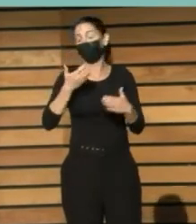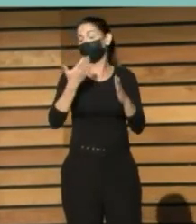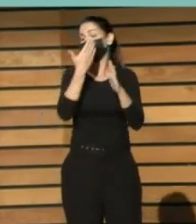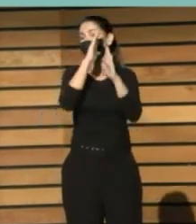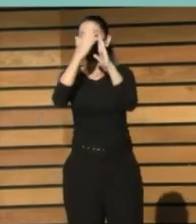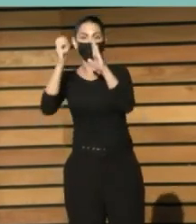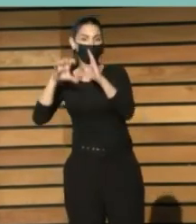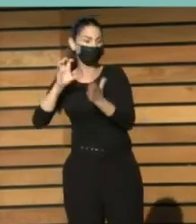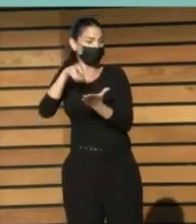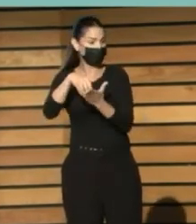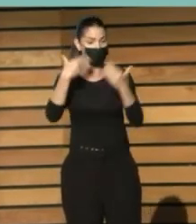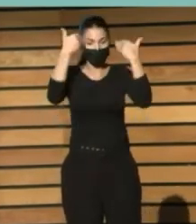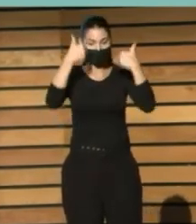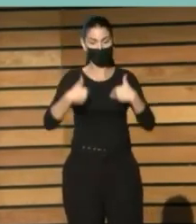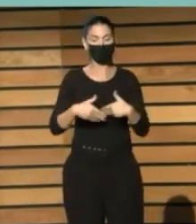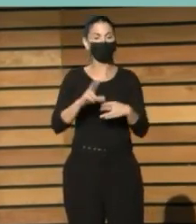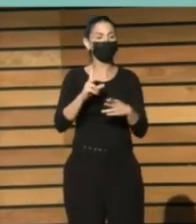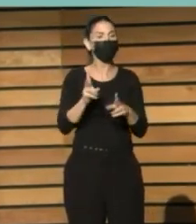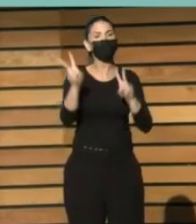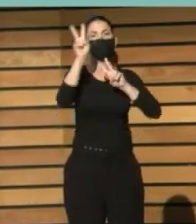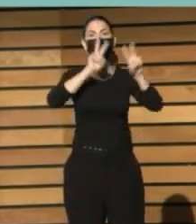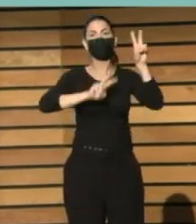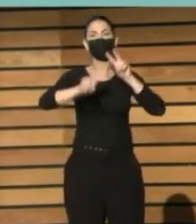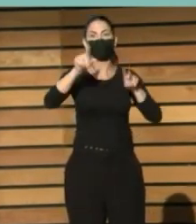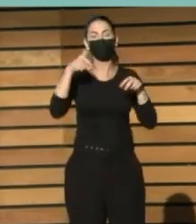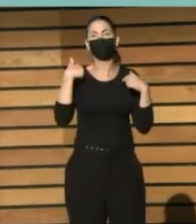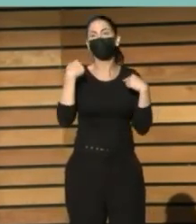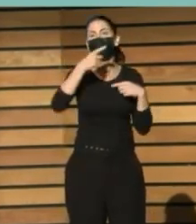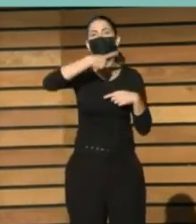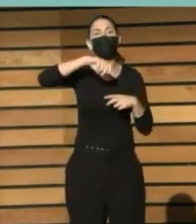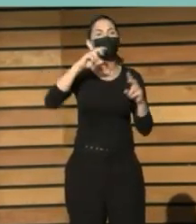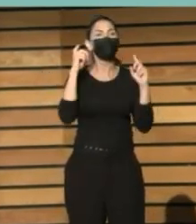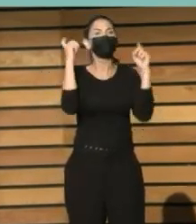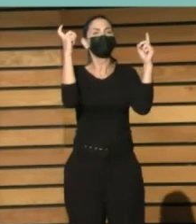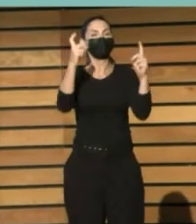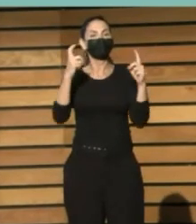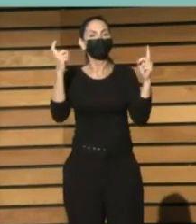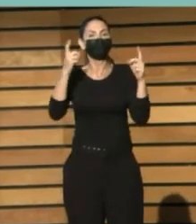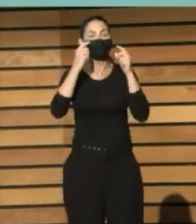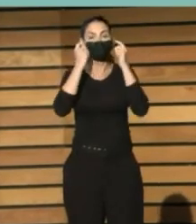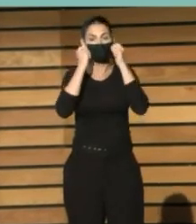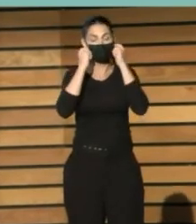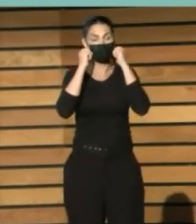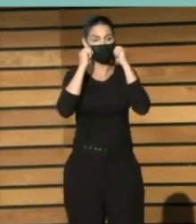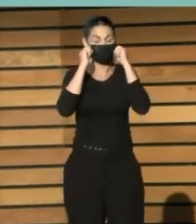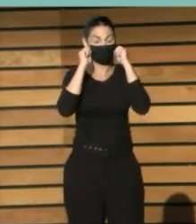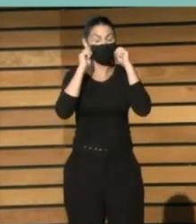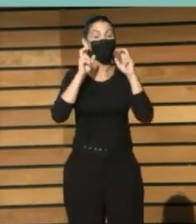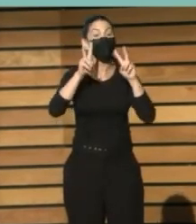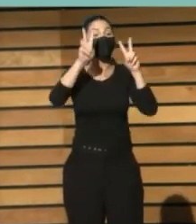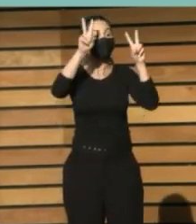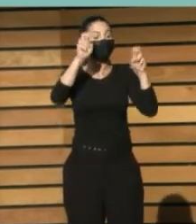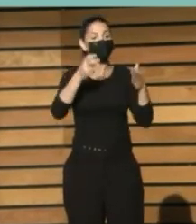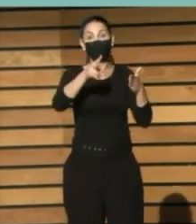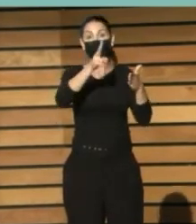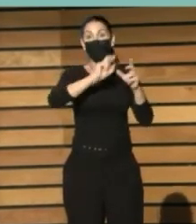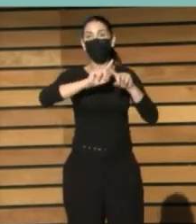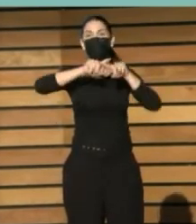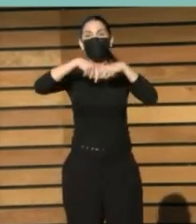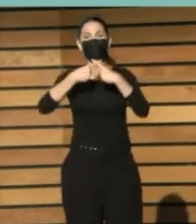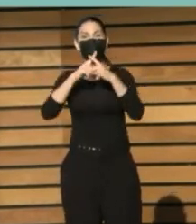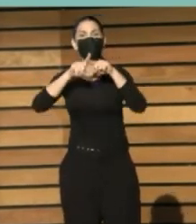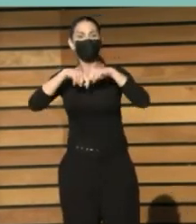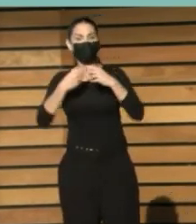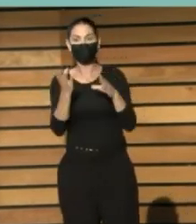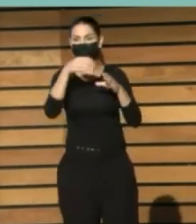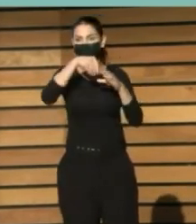El laboratorio de letras e imágenes, al final lo que intentamos es ampliar las referencias de lectura de las familias y ampliar